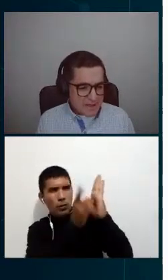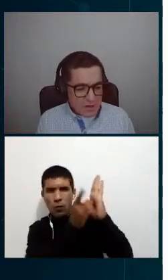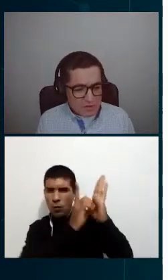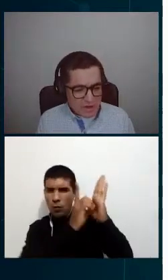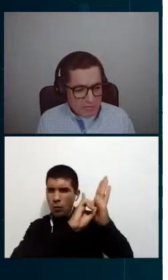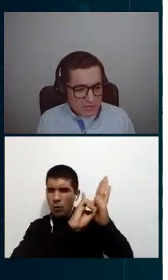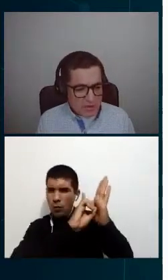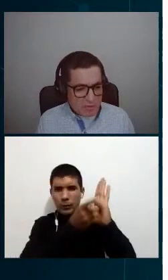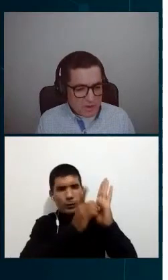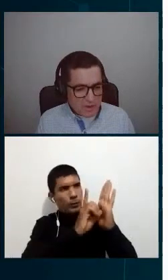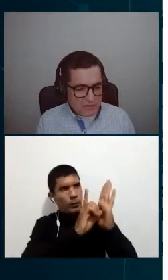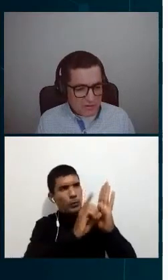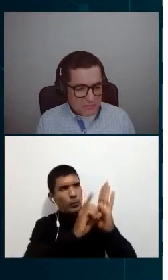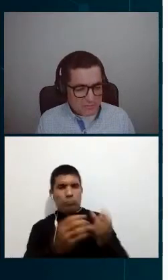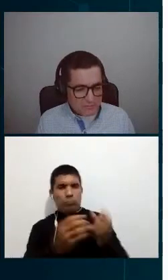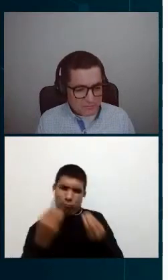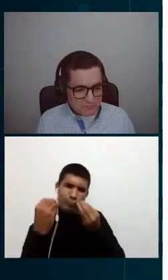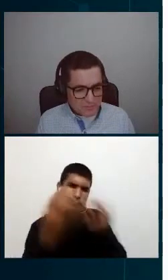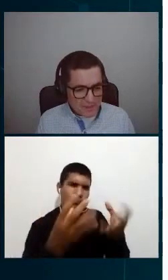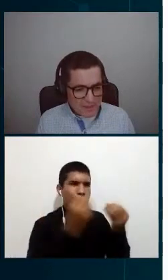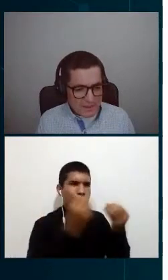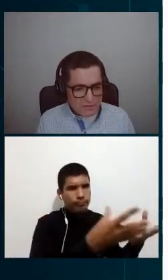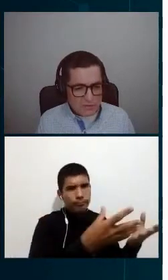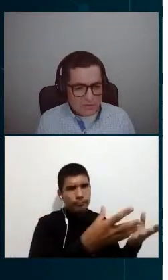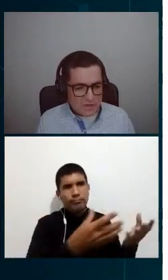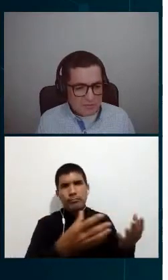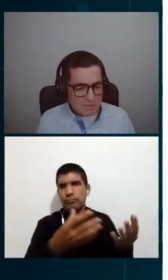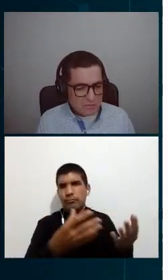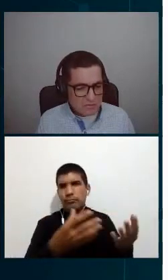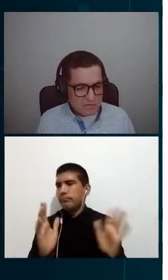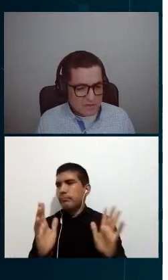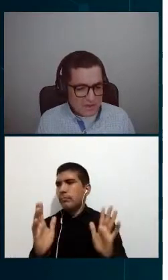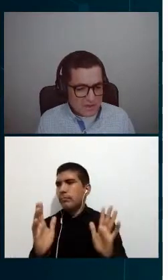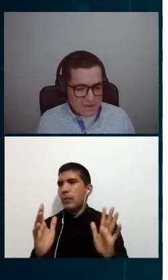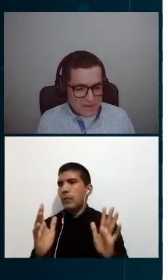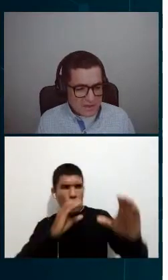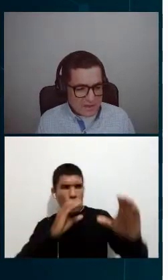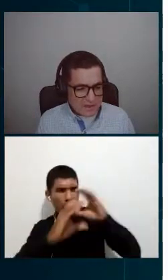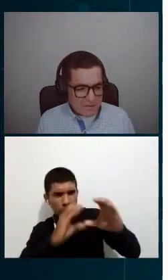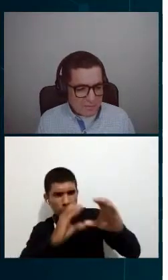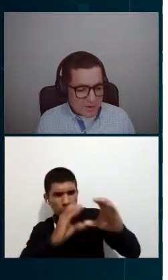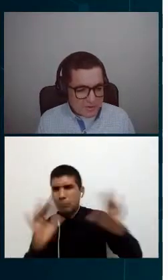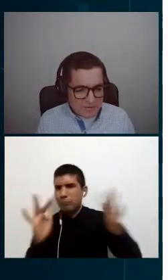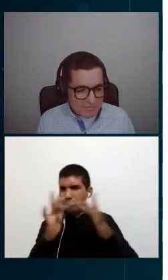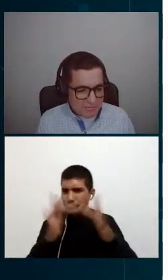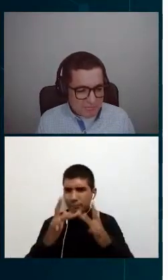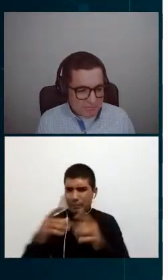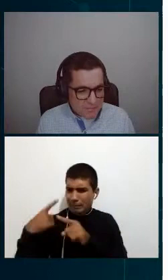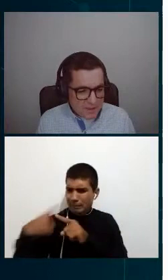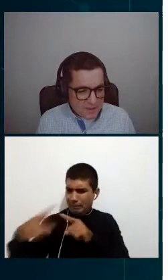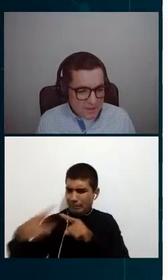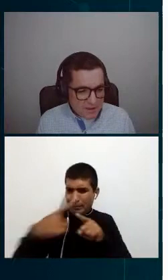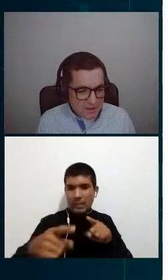y los equipos de comunicación. Estos tiempos, pues,